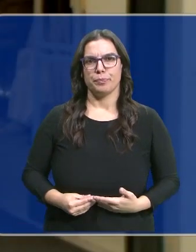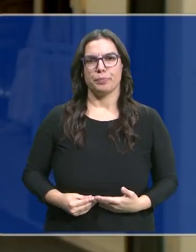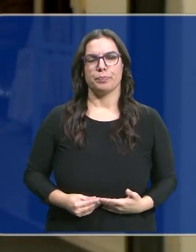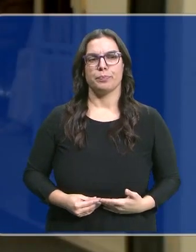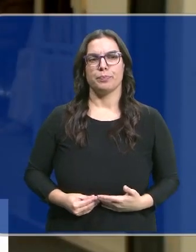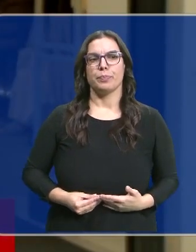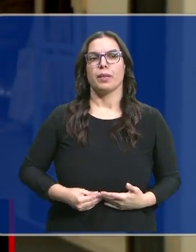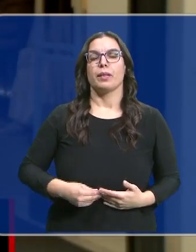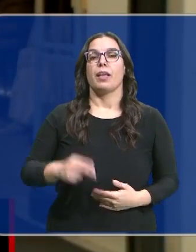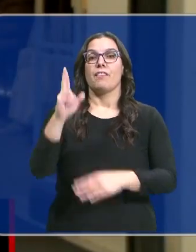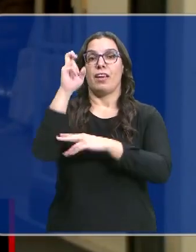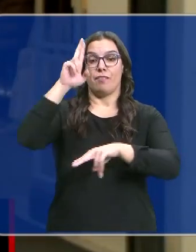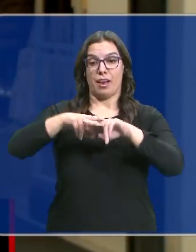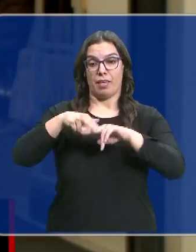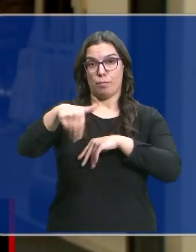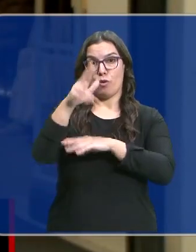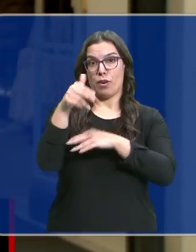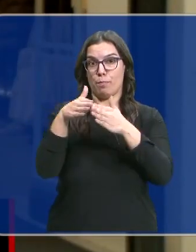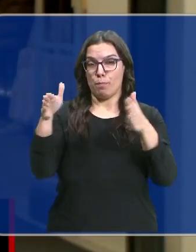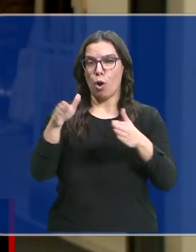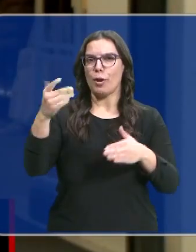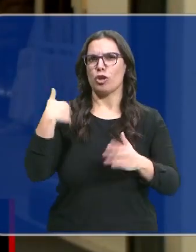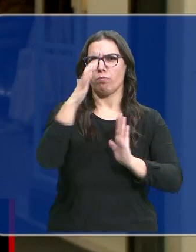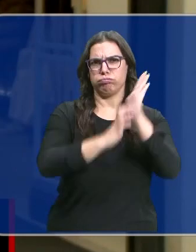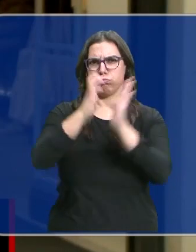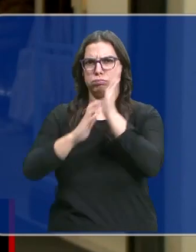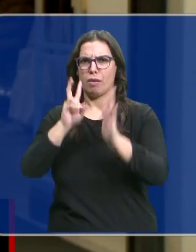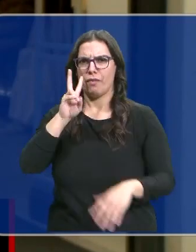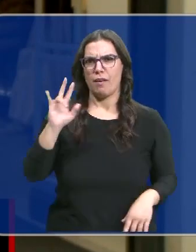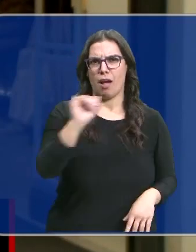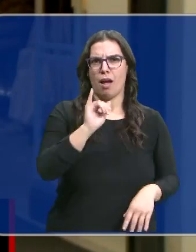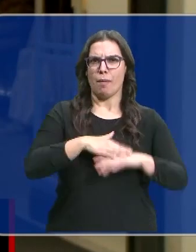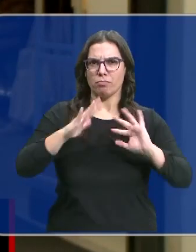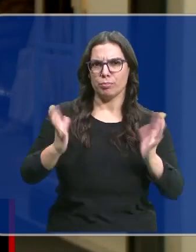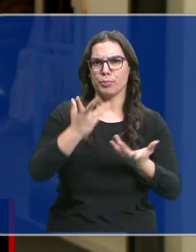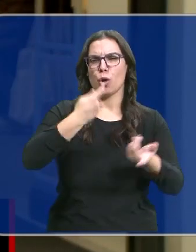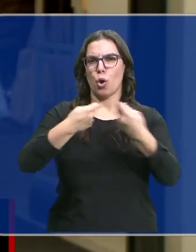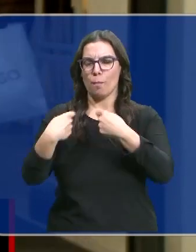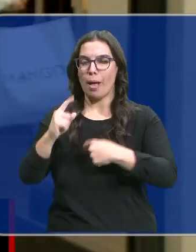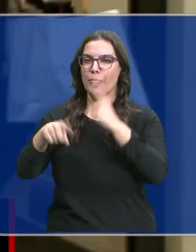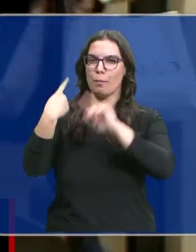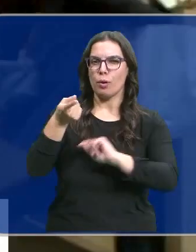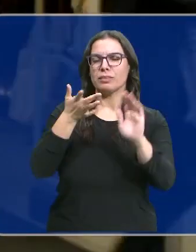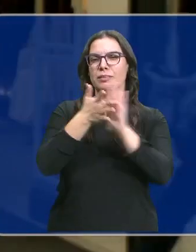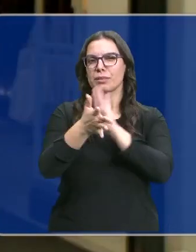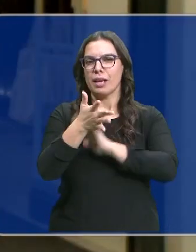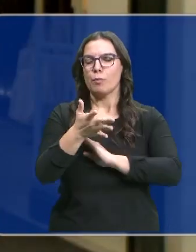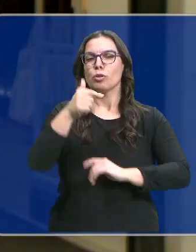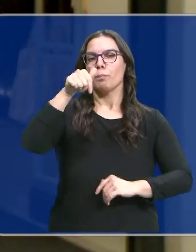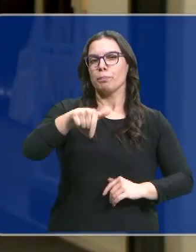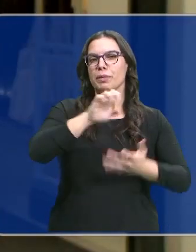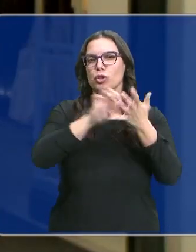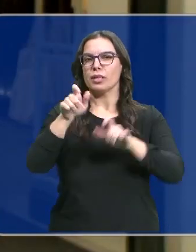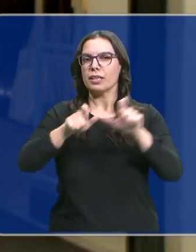El Black Friday no comienza hasta el viernes, pero ya hay escaparates llenos de descuentos que nos hacen comprar. Más adelante les contamos cuánto nos gastaremos los